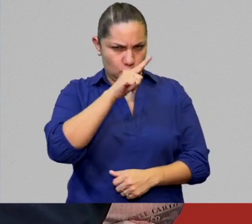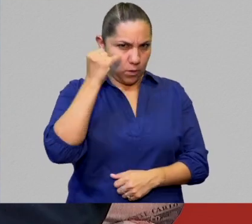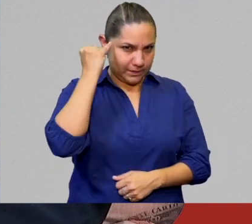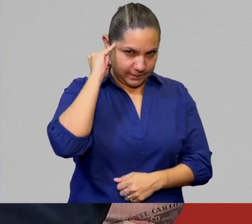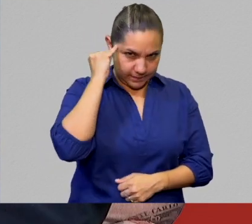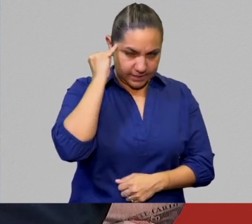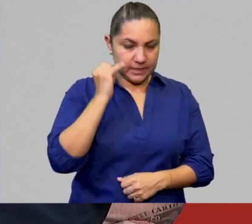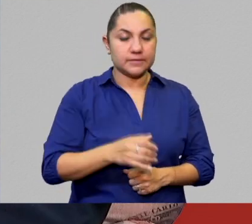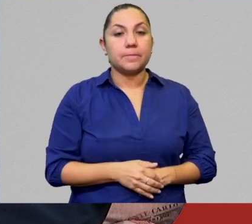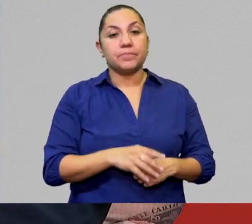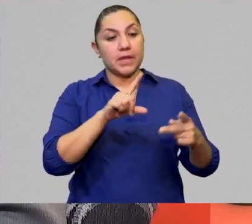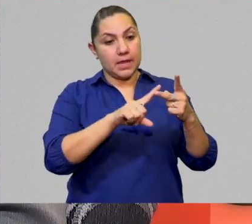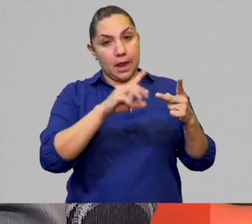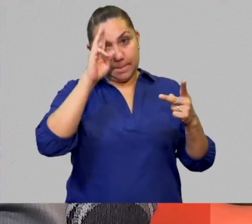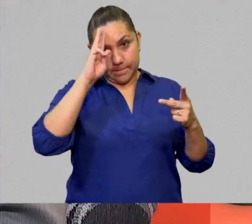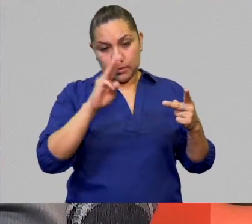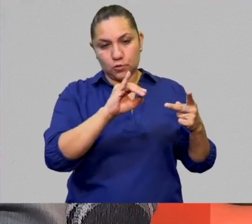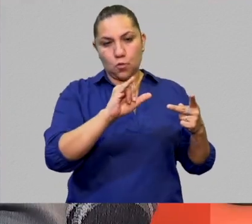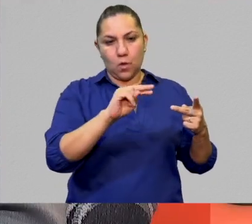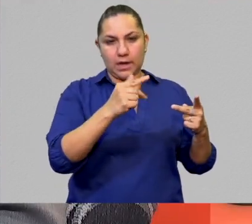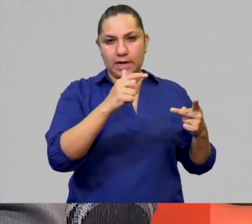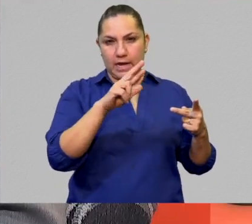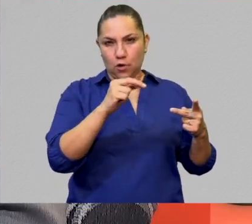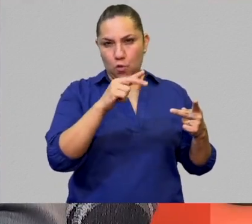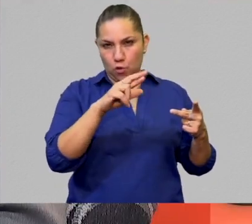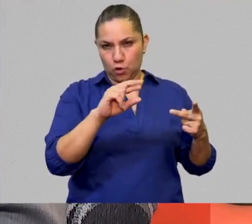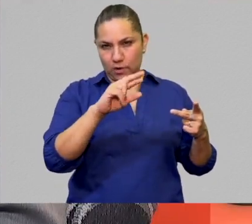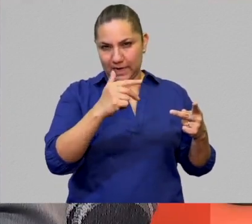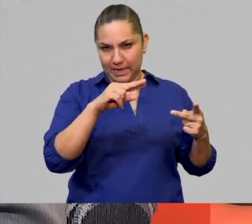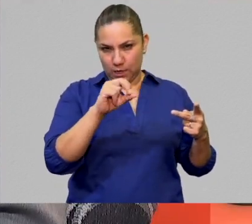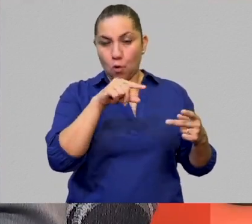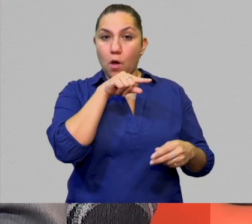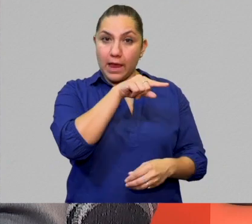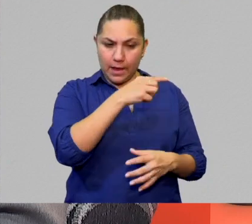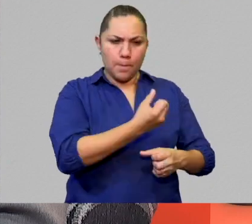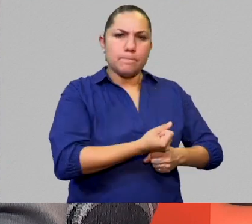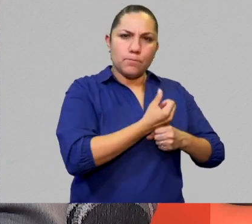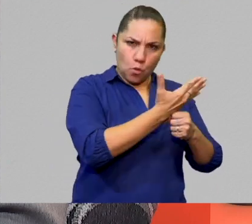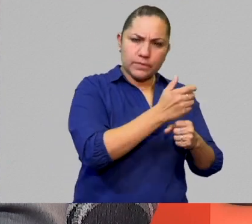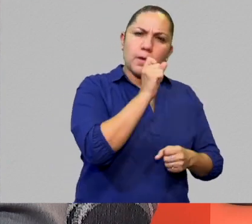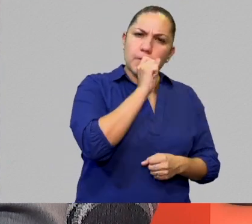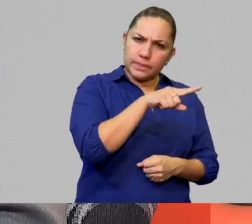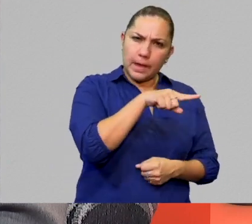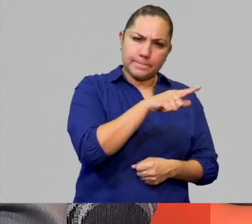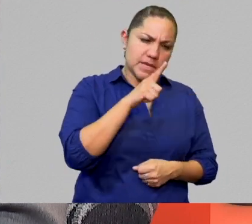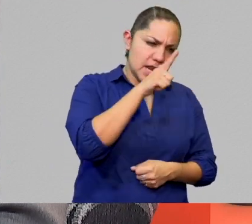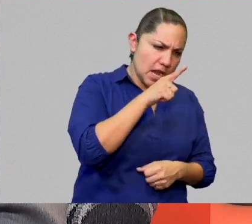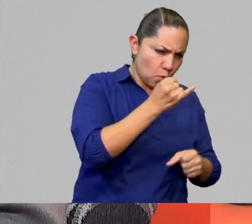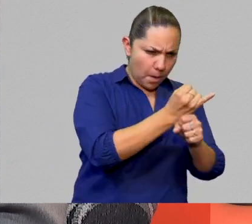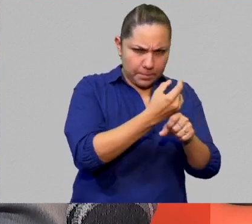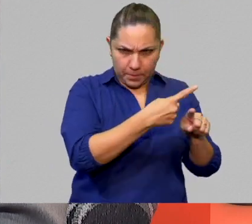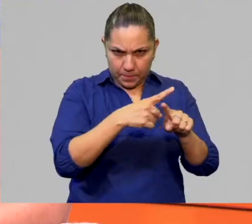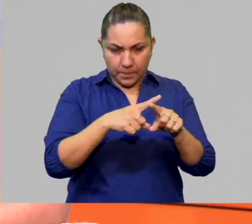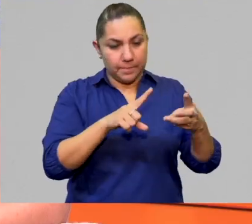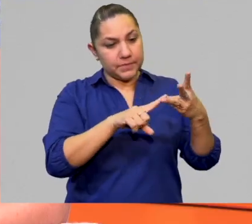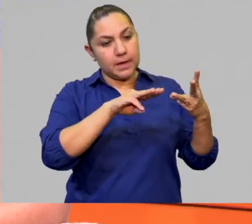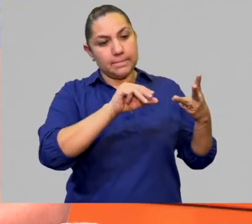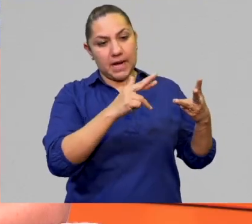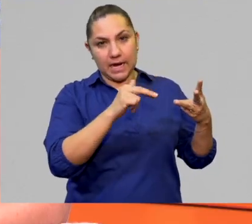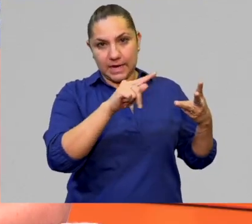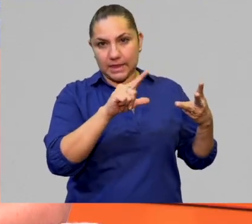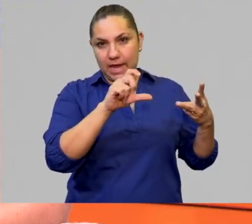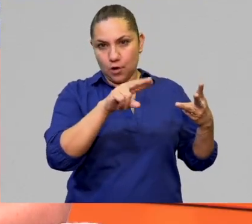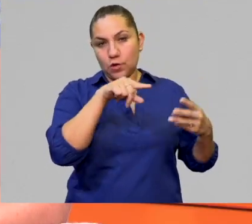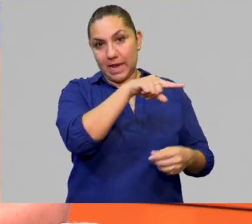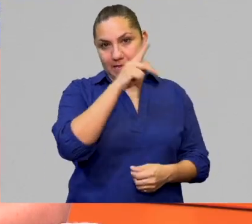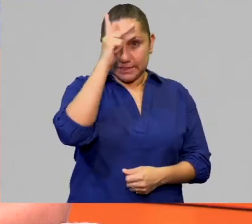de Lenguas Indígenas. El maestro Juan Gregorio Regino, poeta y etnolingüista, y Margarita León,